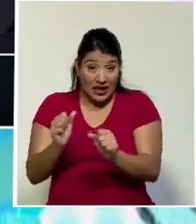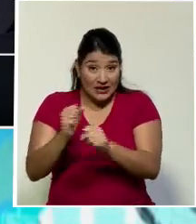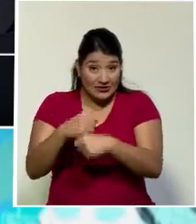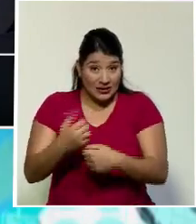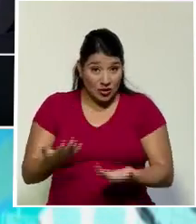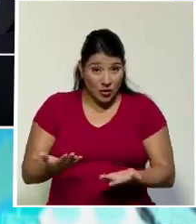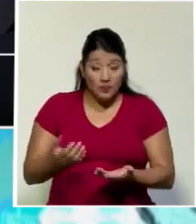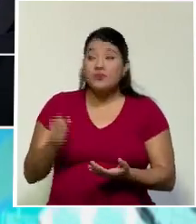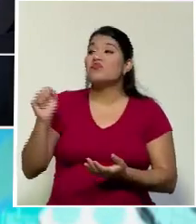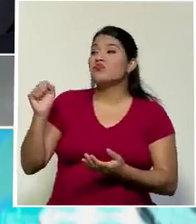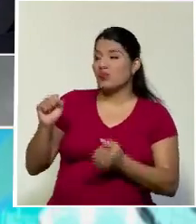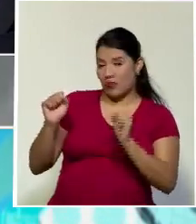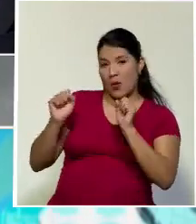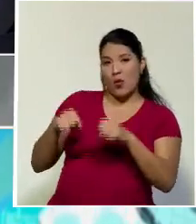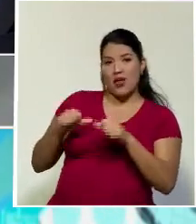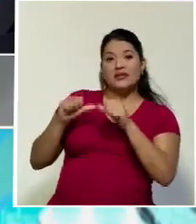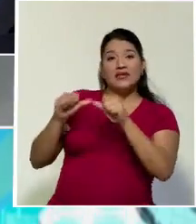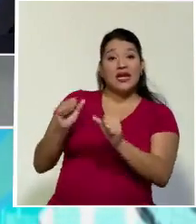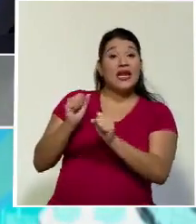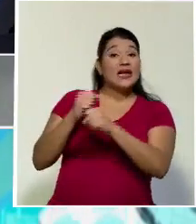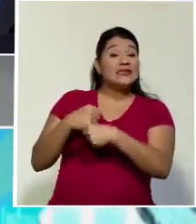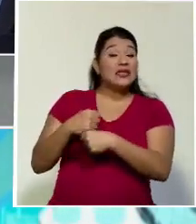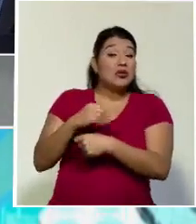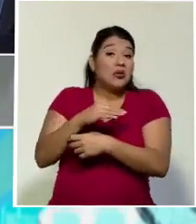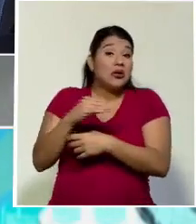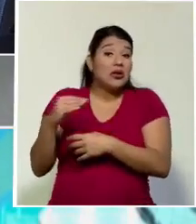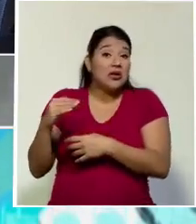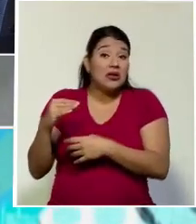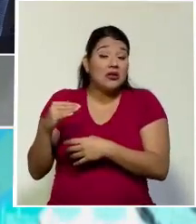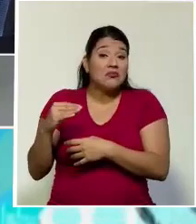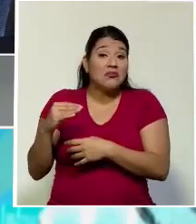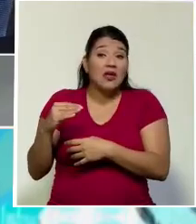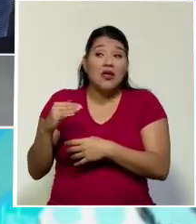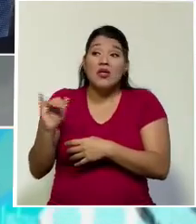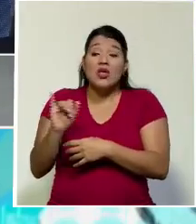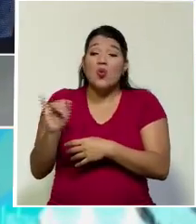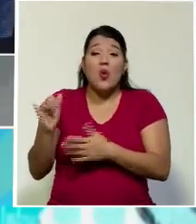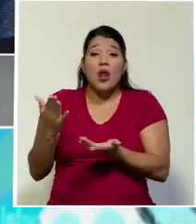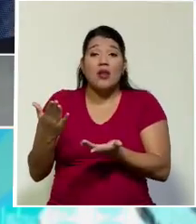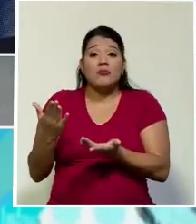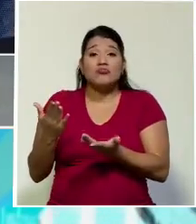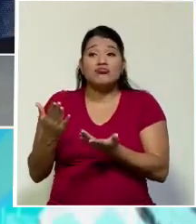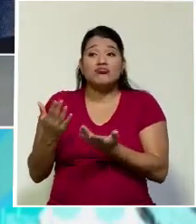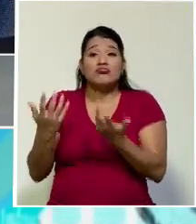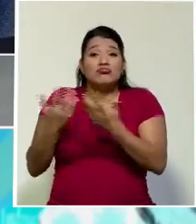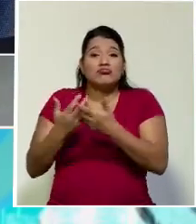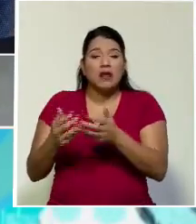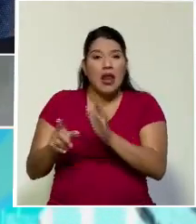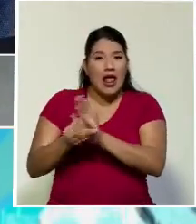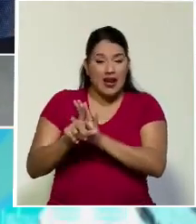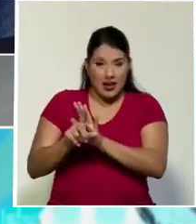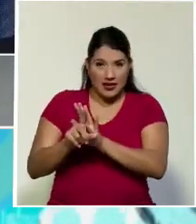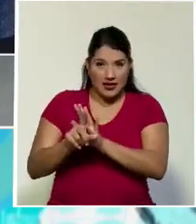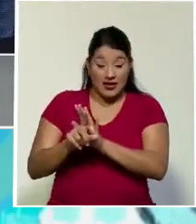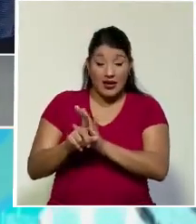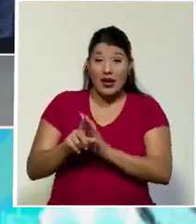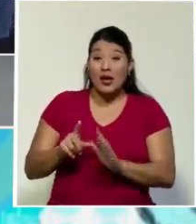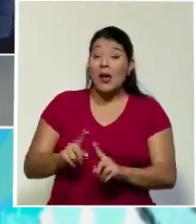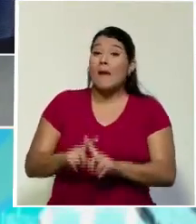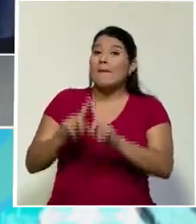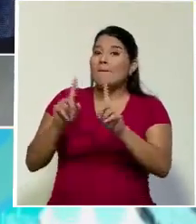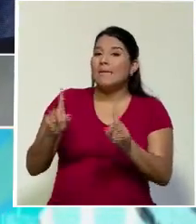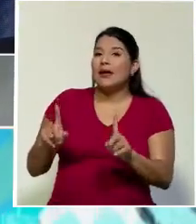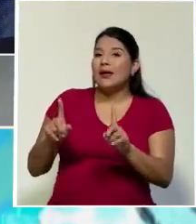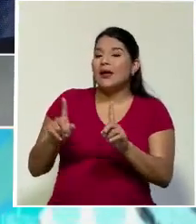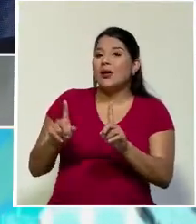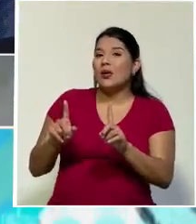pueden seguirlo haciendo, y no están cometiendo, no están infringiendo la ley, no están cayendo un ilícito. En tanto, la ley exonera